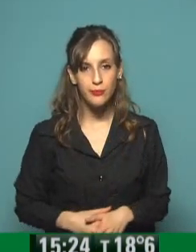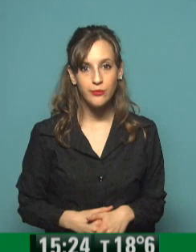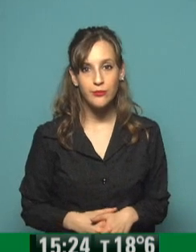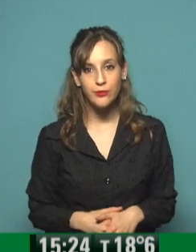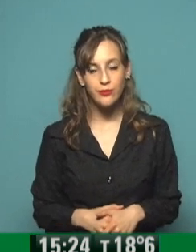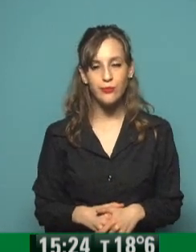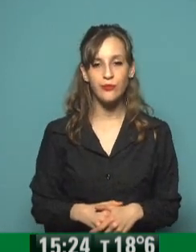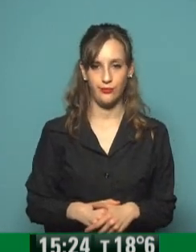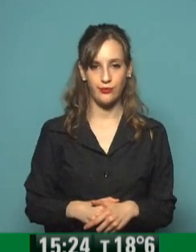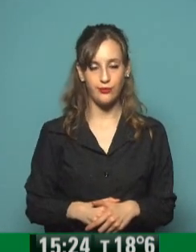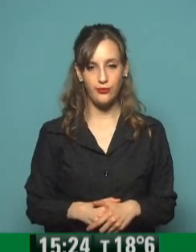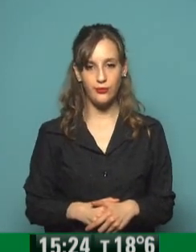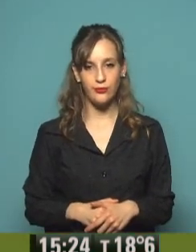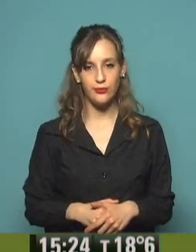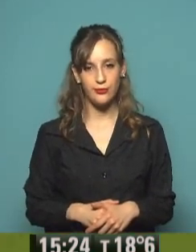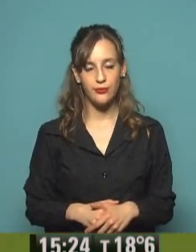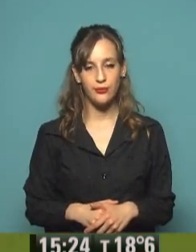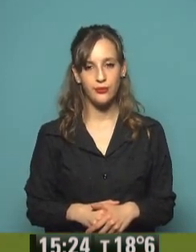¡La batalla de Suipacha!